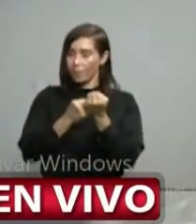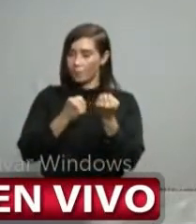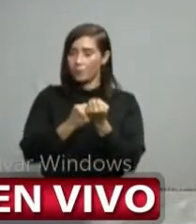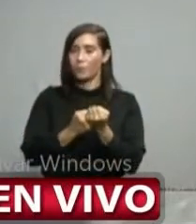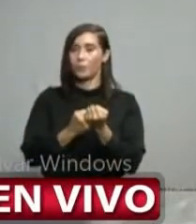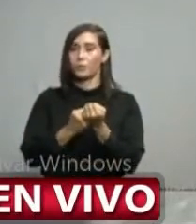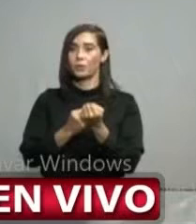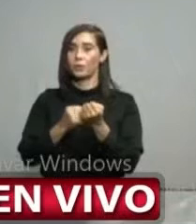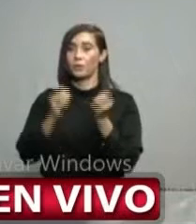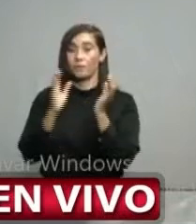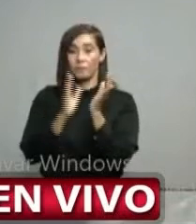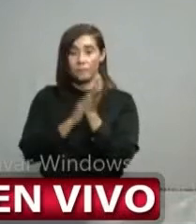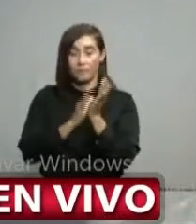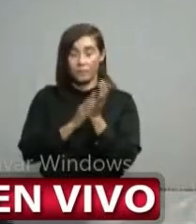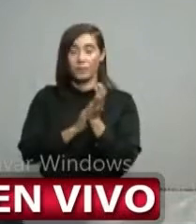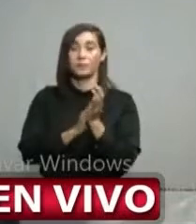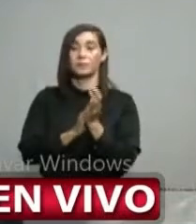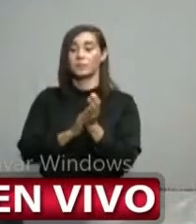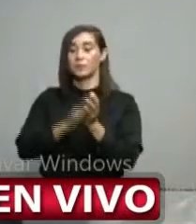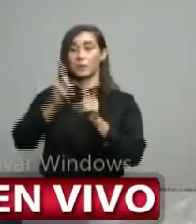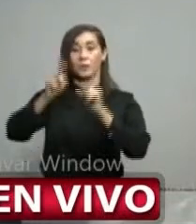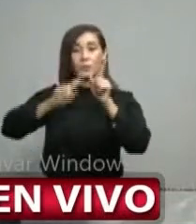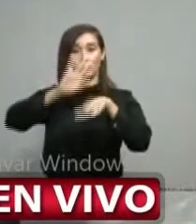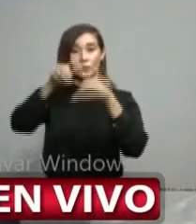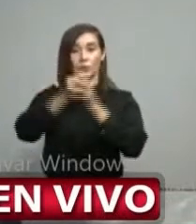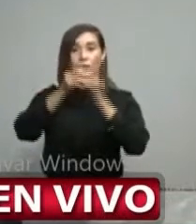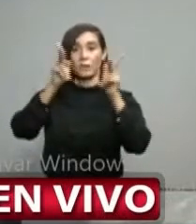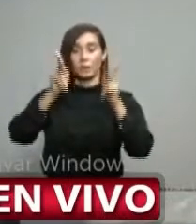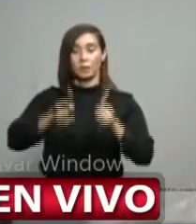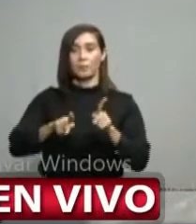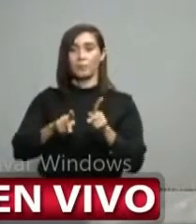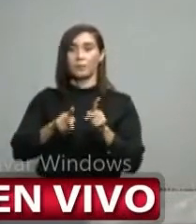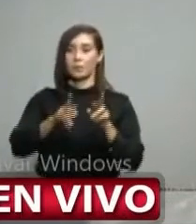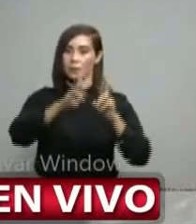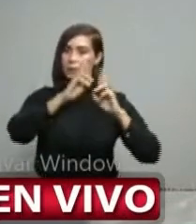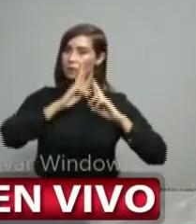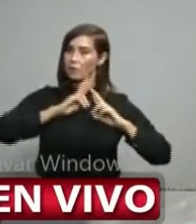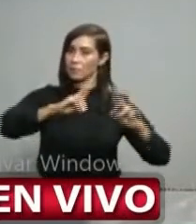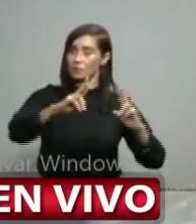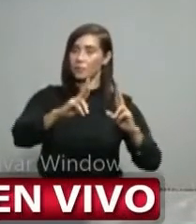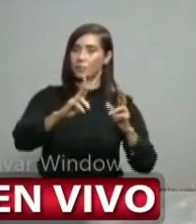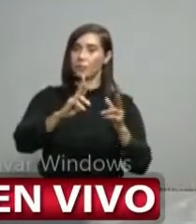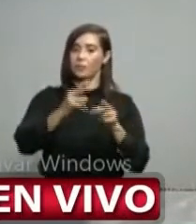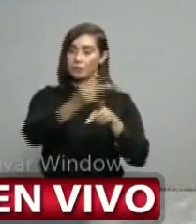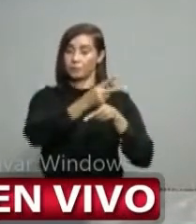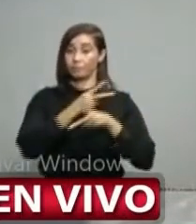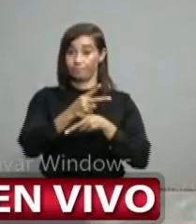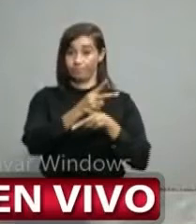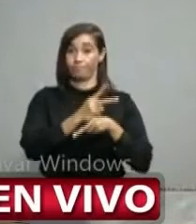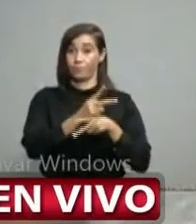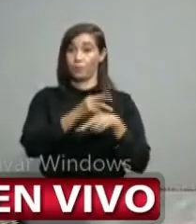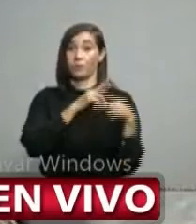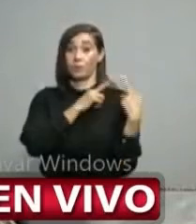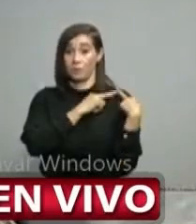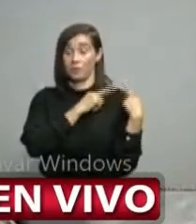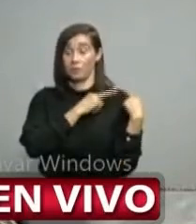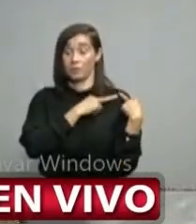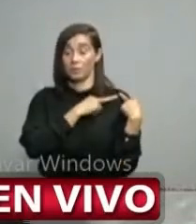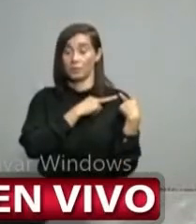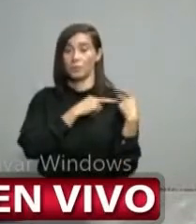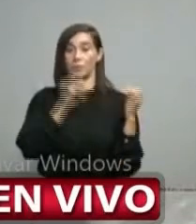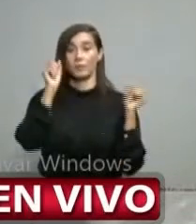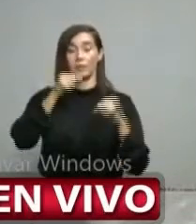en acogerse a las medidas de prevención y se están reflejando con las intervenciones en las